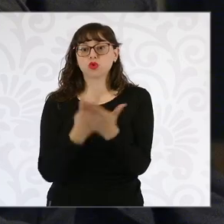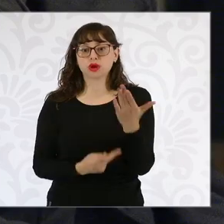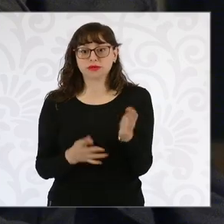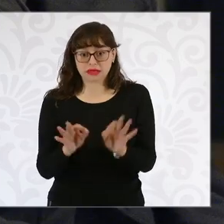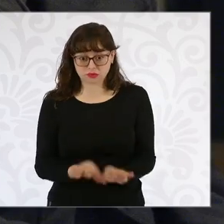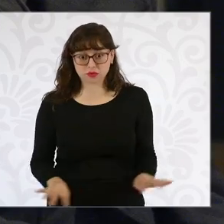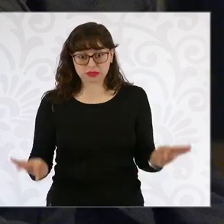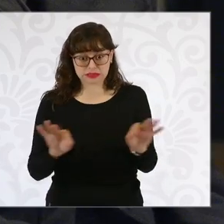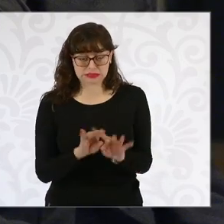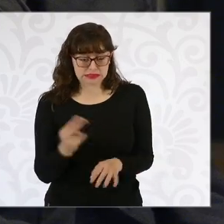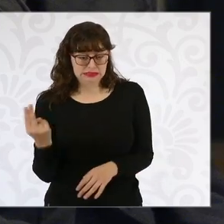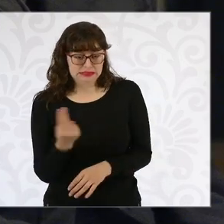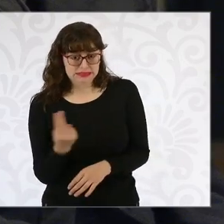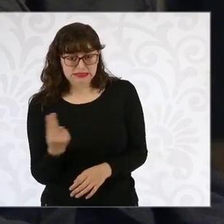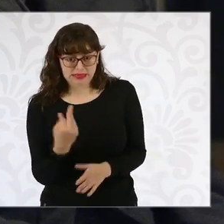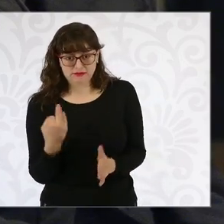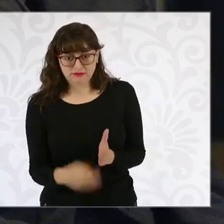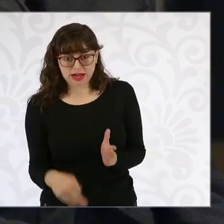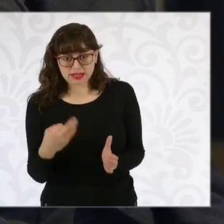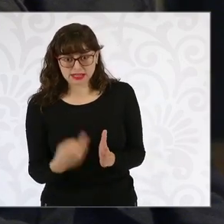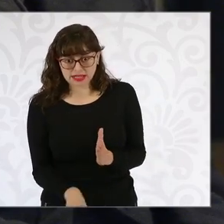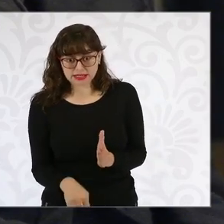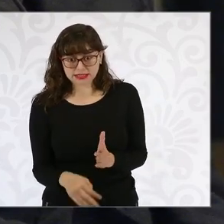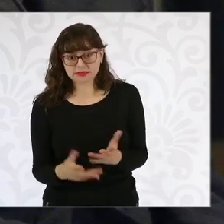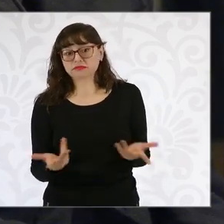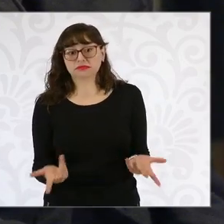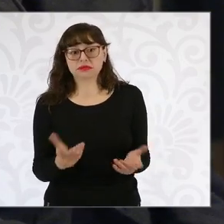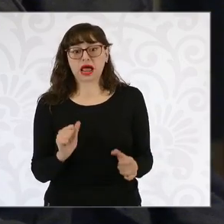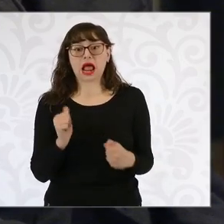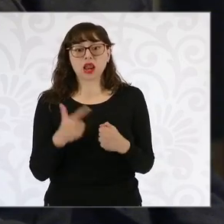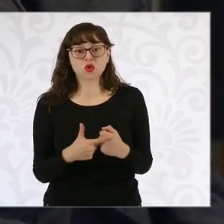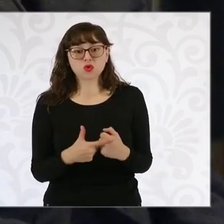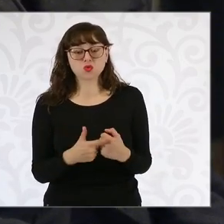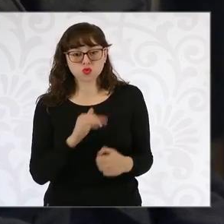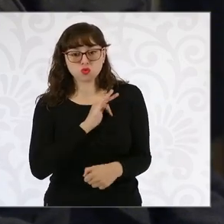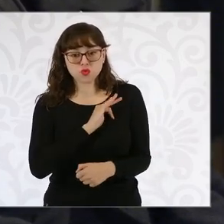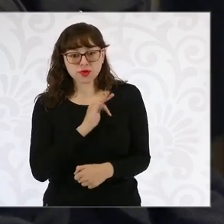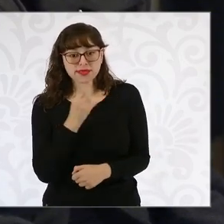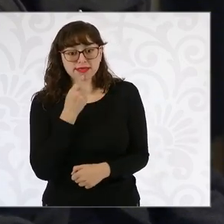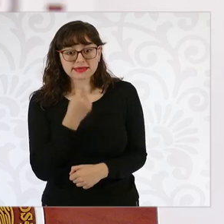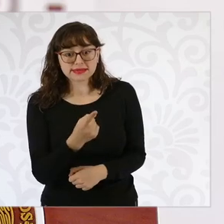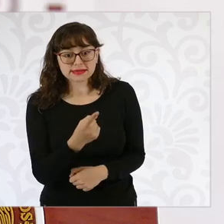que hace falta. No sé si tenga ya algunos avances que nos pueda compartir.